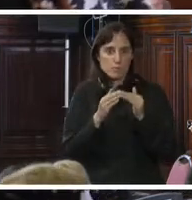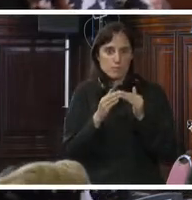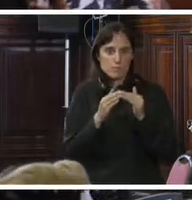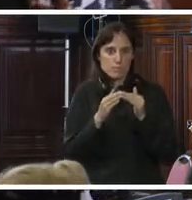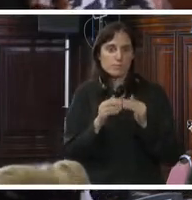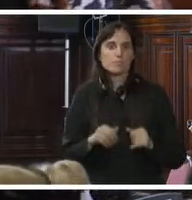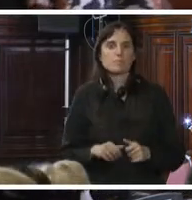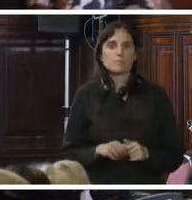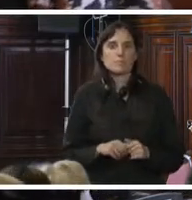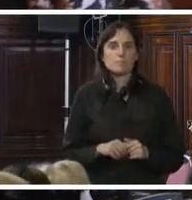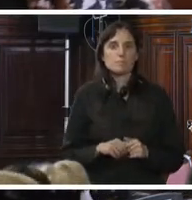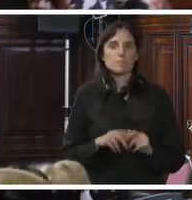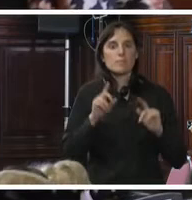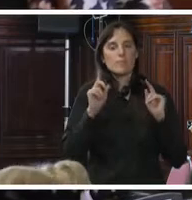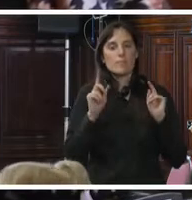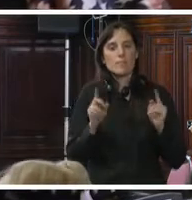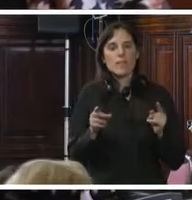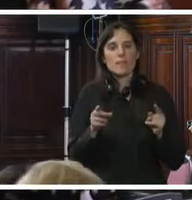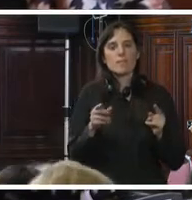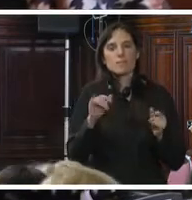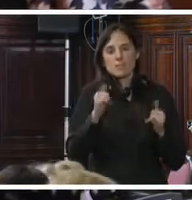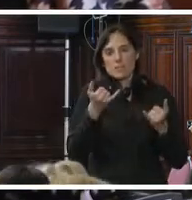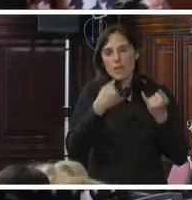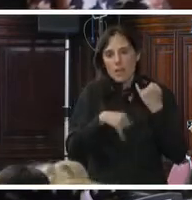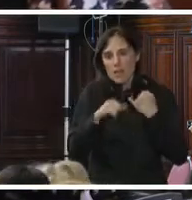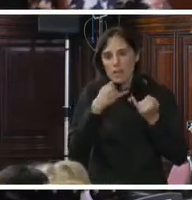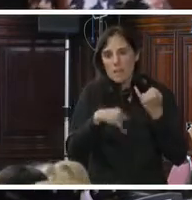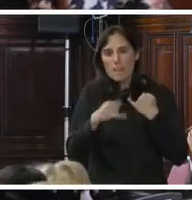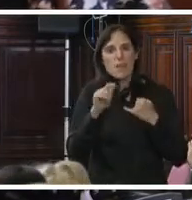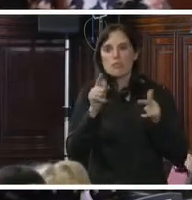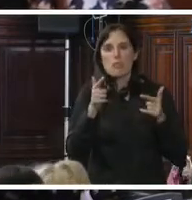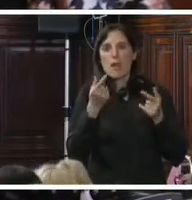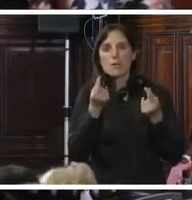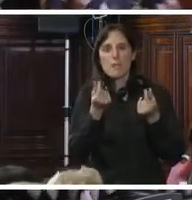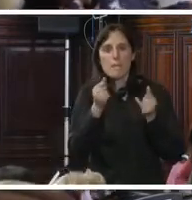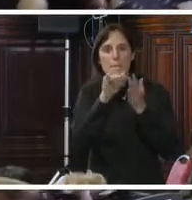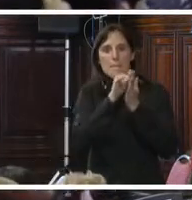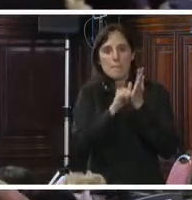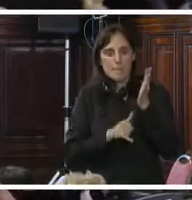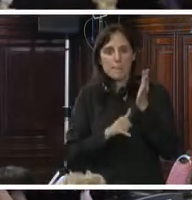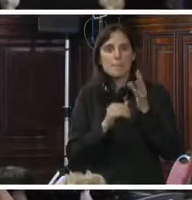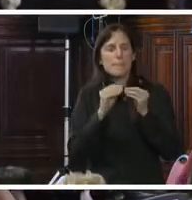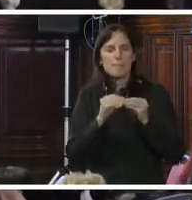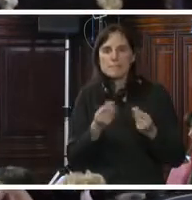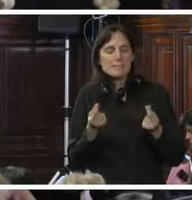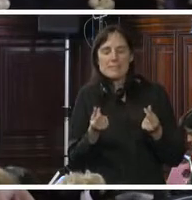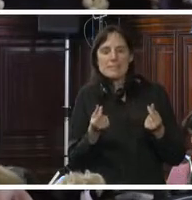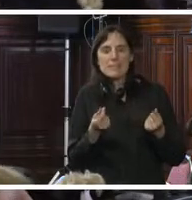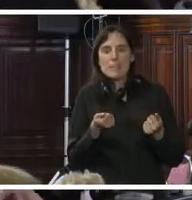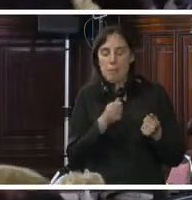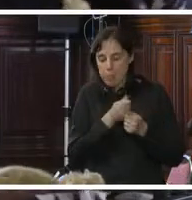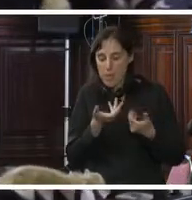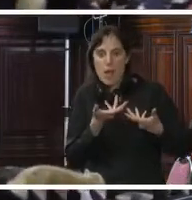Finalmente, lo que también hemos visto en el informe es que no contamos con presupuestos y recursos adecuados para atender a las